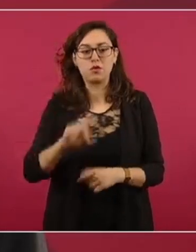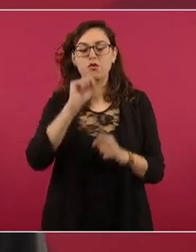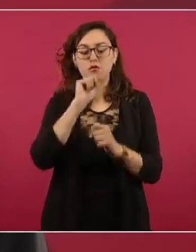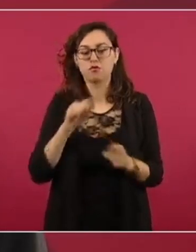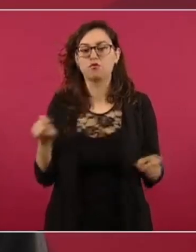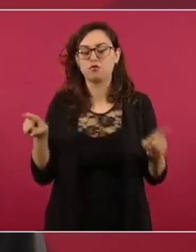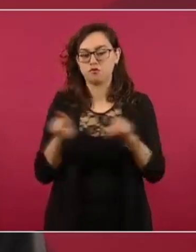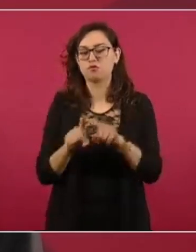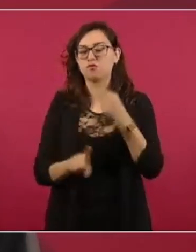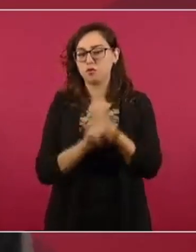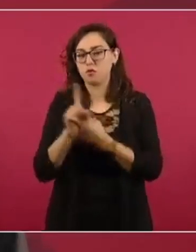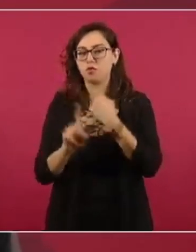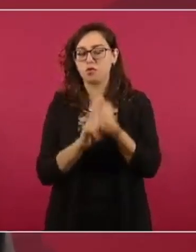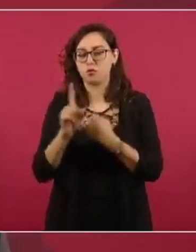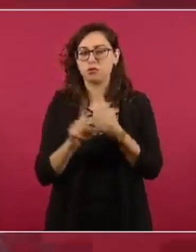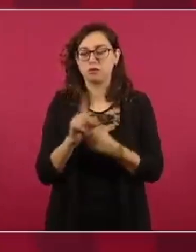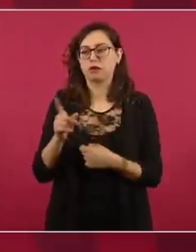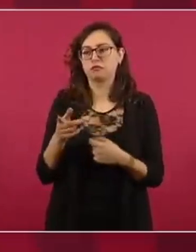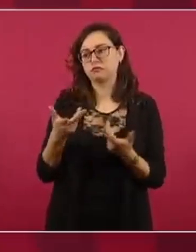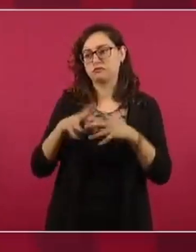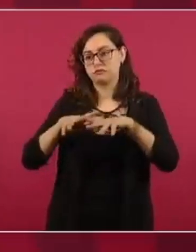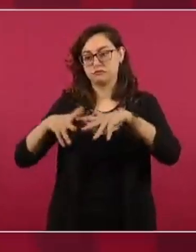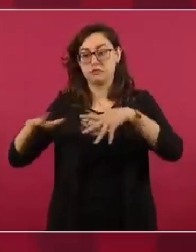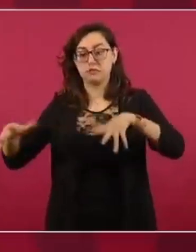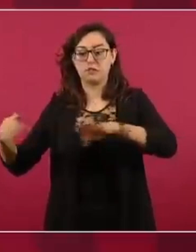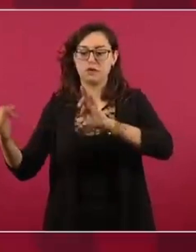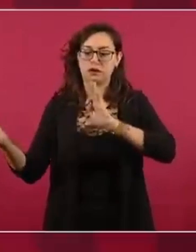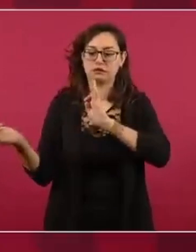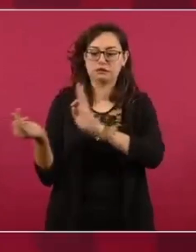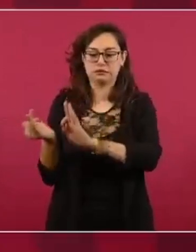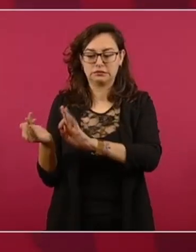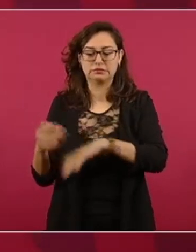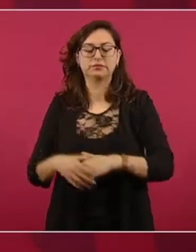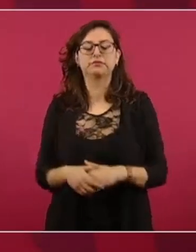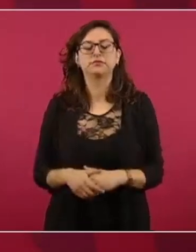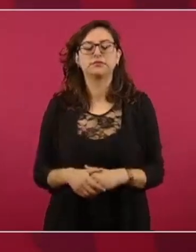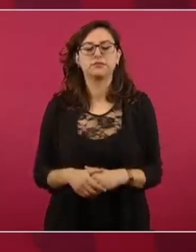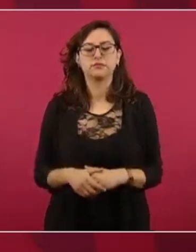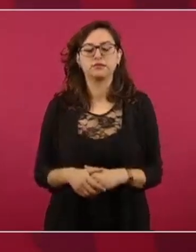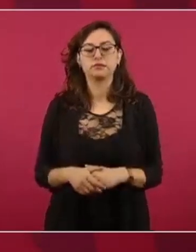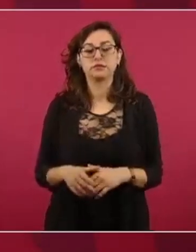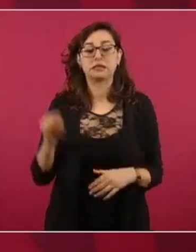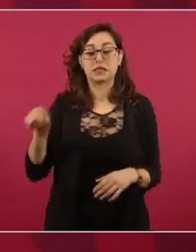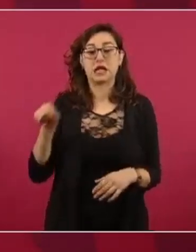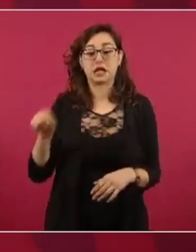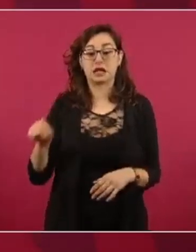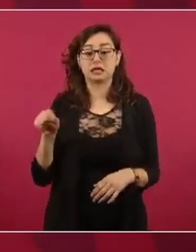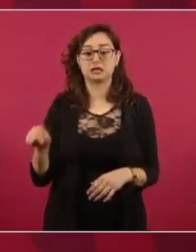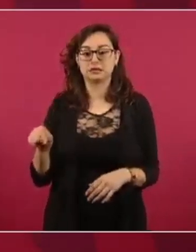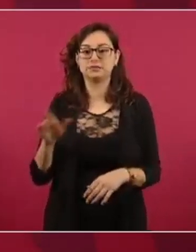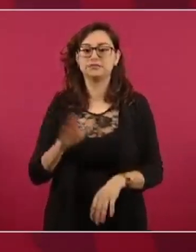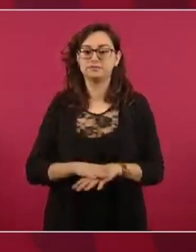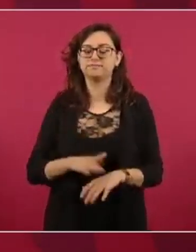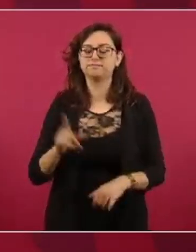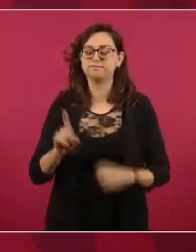dirección de la costa hacia arriba, que es donde hubieron